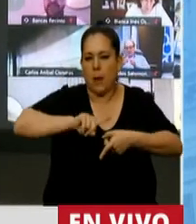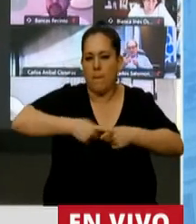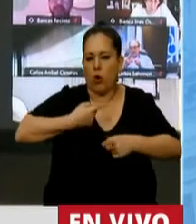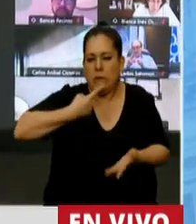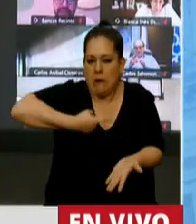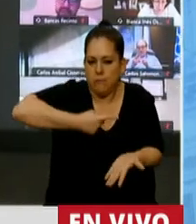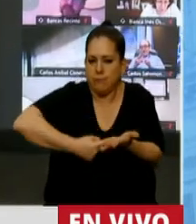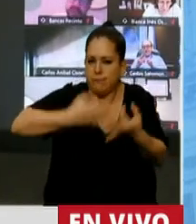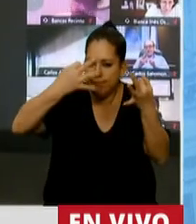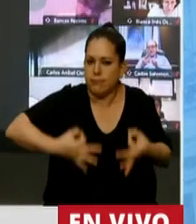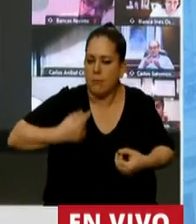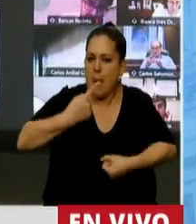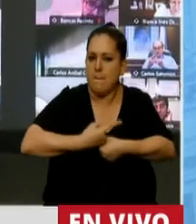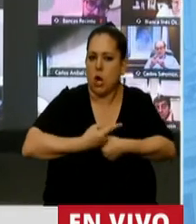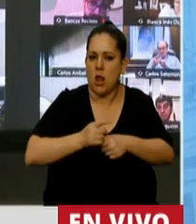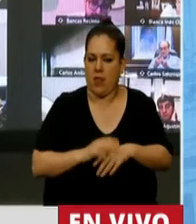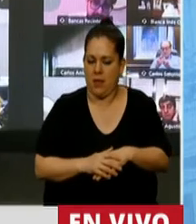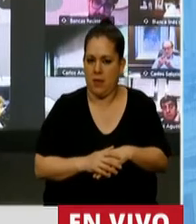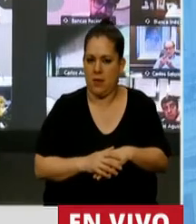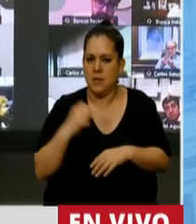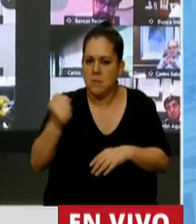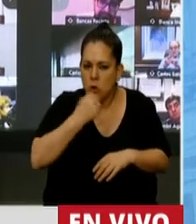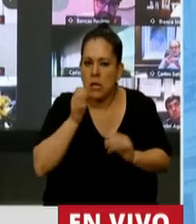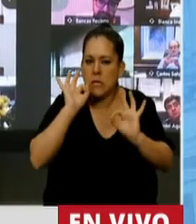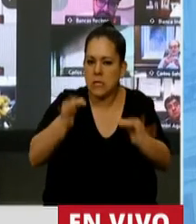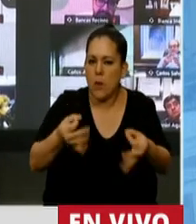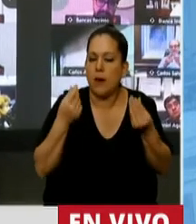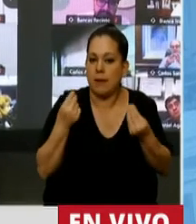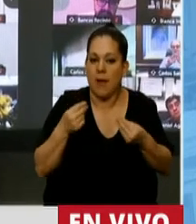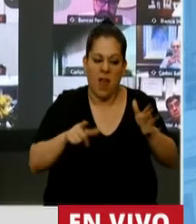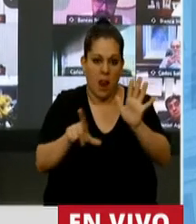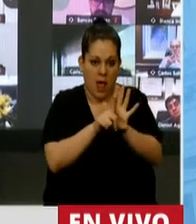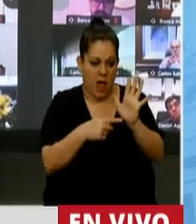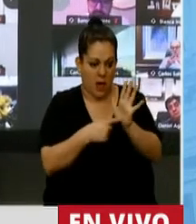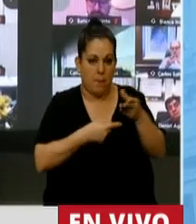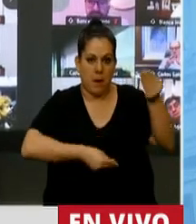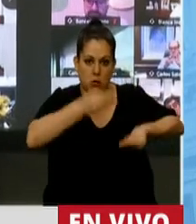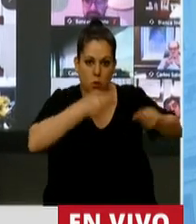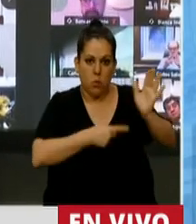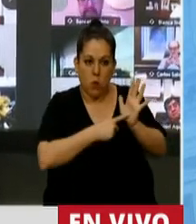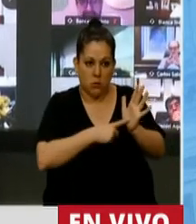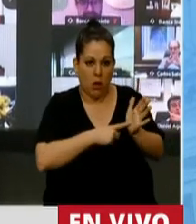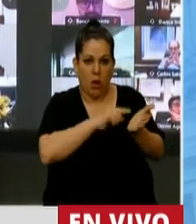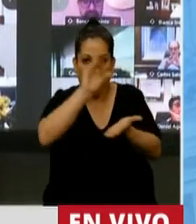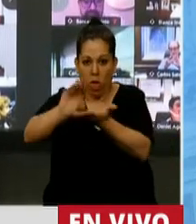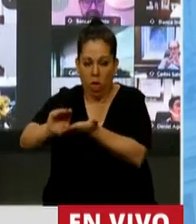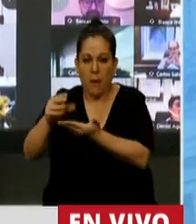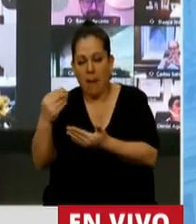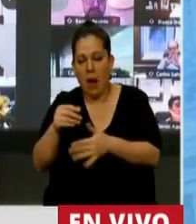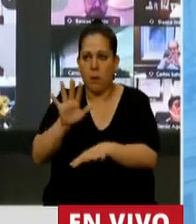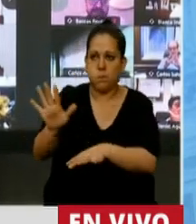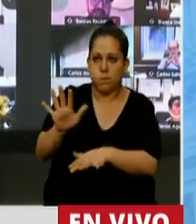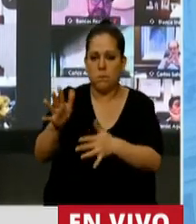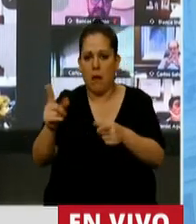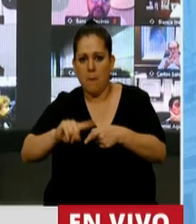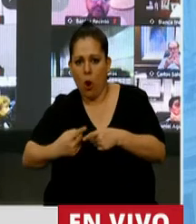prioridades. Es importante saber si una ley de presupuestos va a destinar más plata en pagar especulación financiera o va